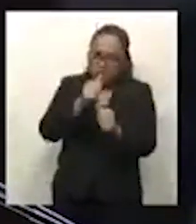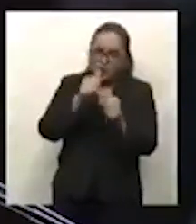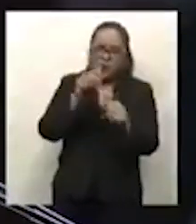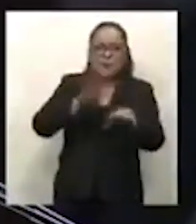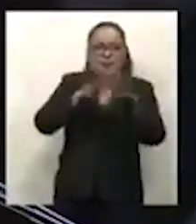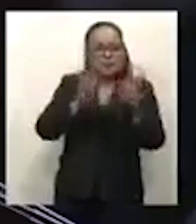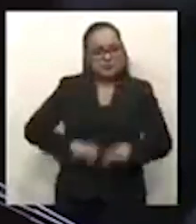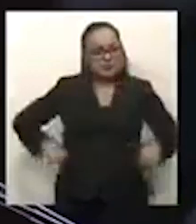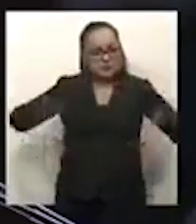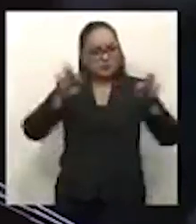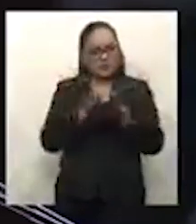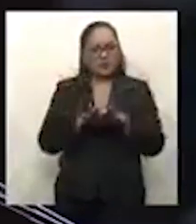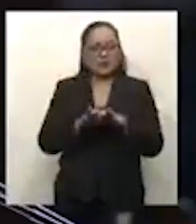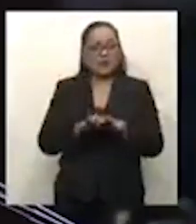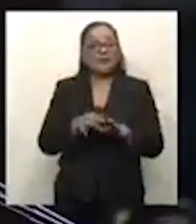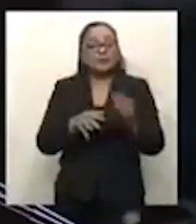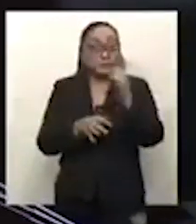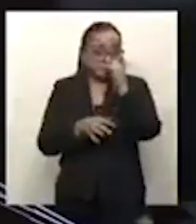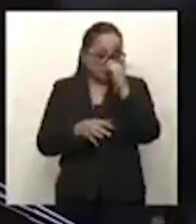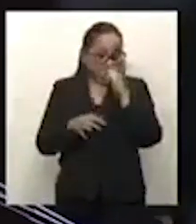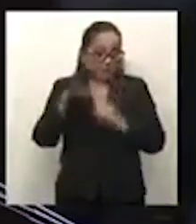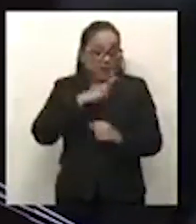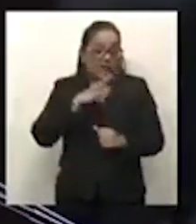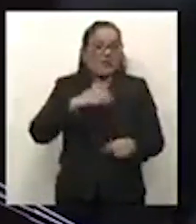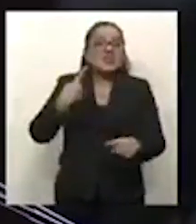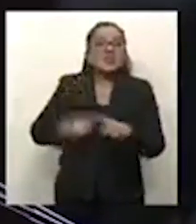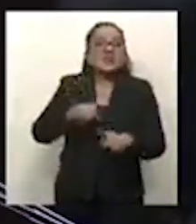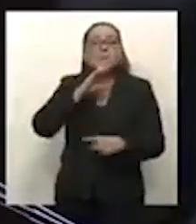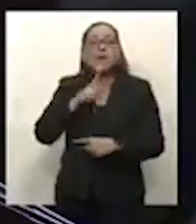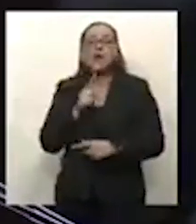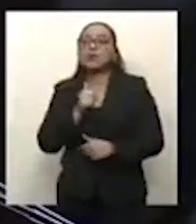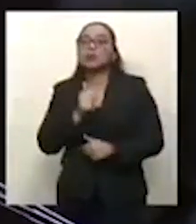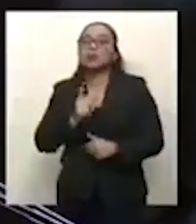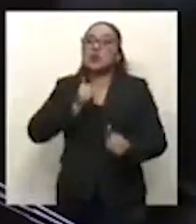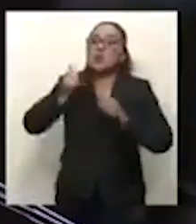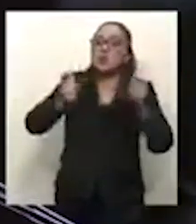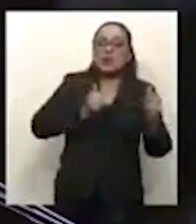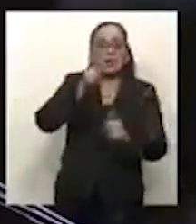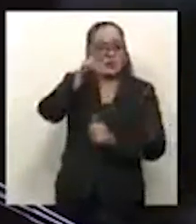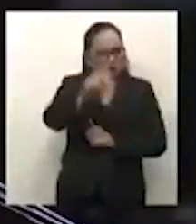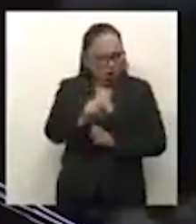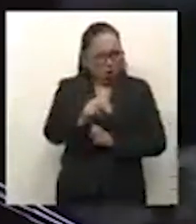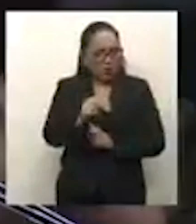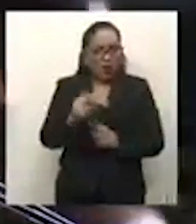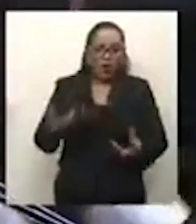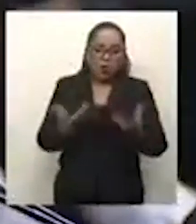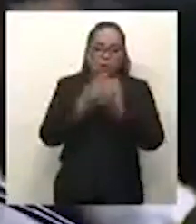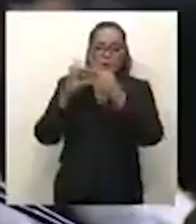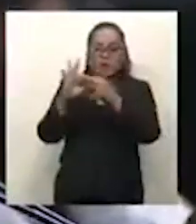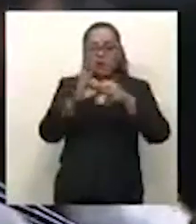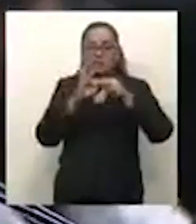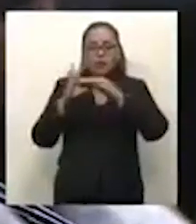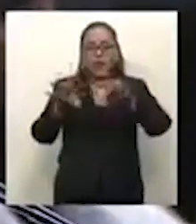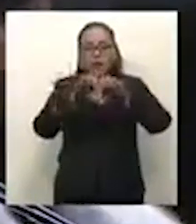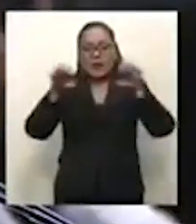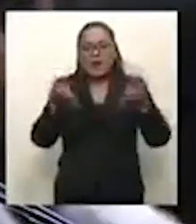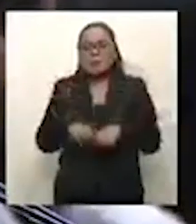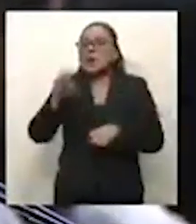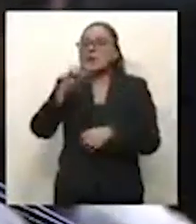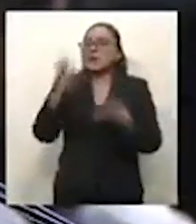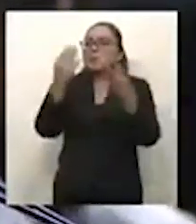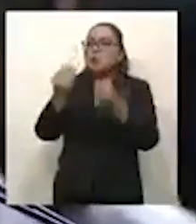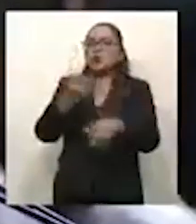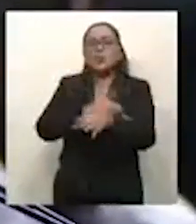más importante, no se trata de ver quién puede más. Trabajemos en equipo como lo hacen millones de